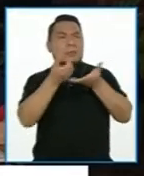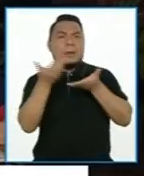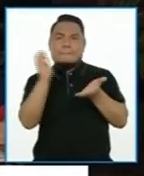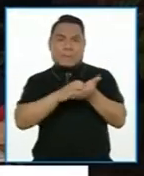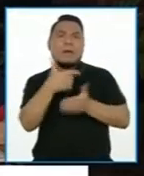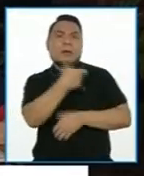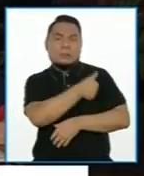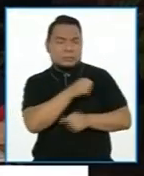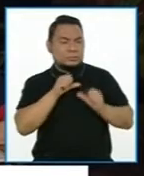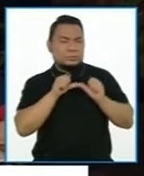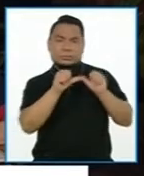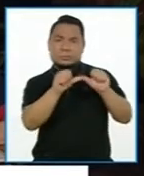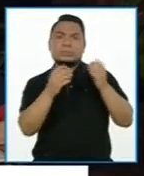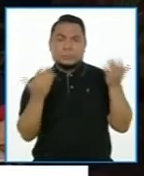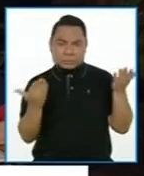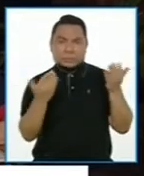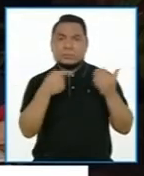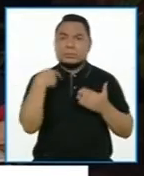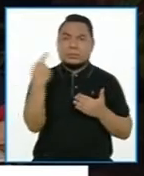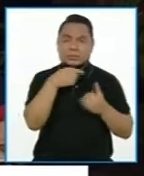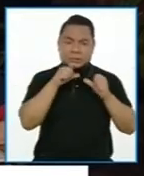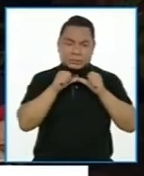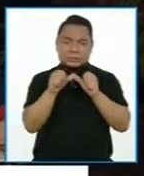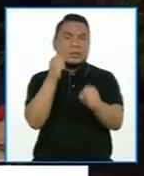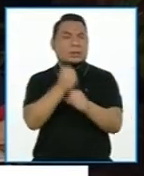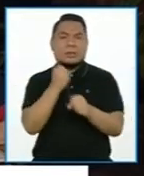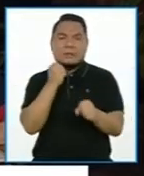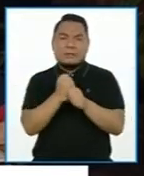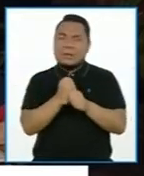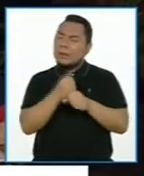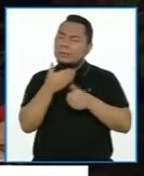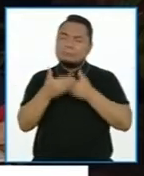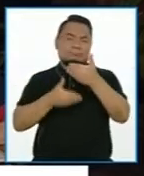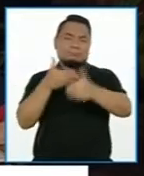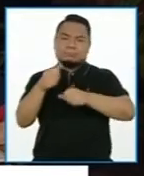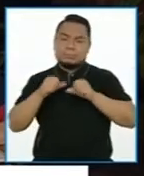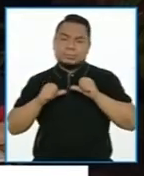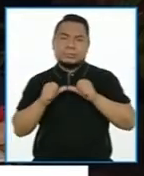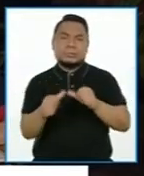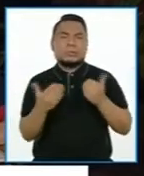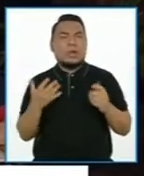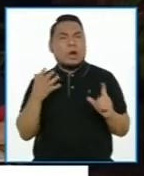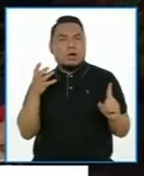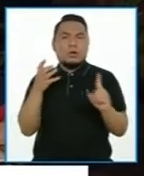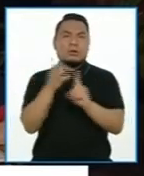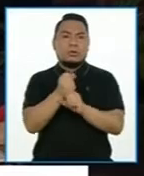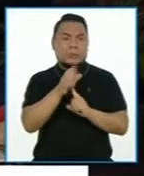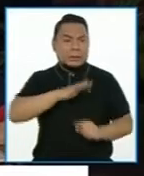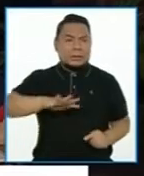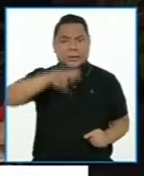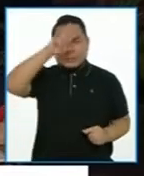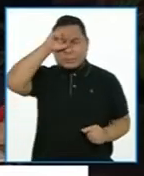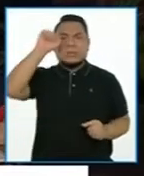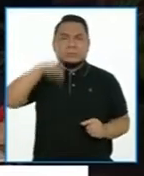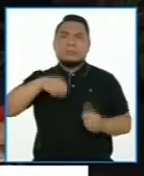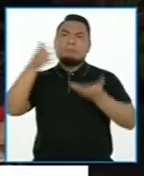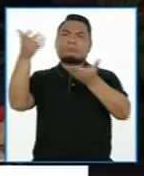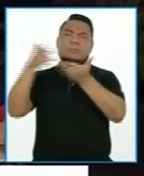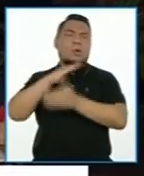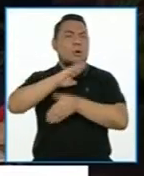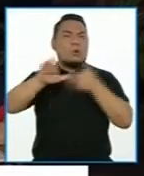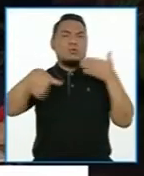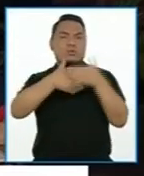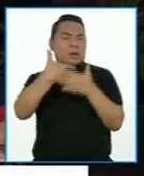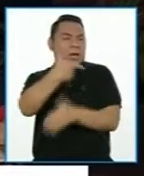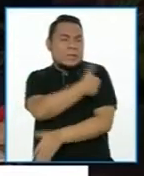vacunas. Continuaremos trabajando incansablemente para lograr que nuestro país cuente con todas